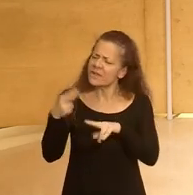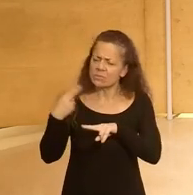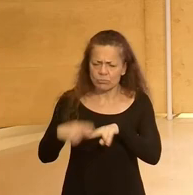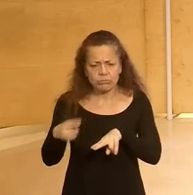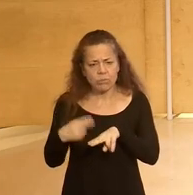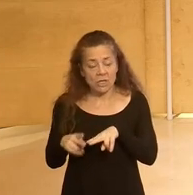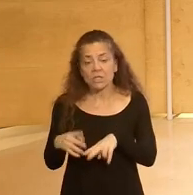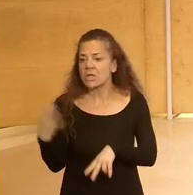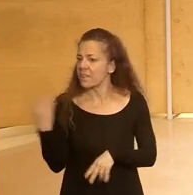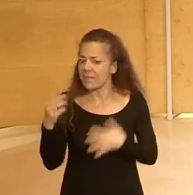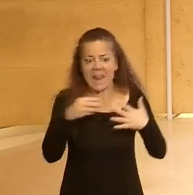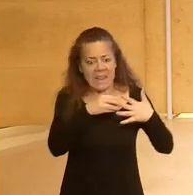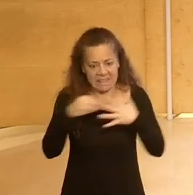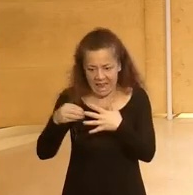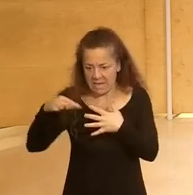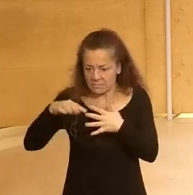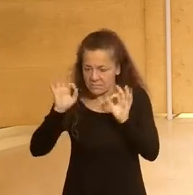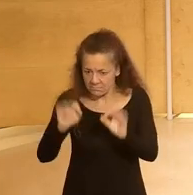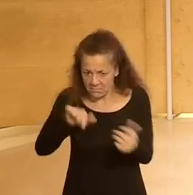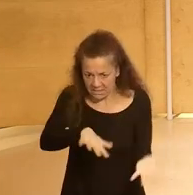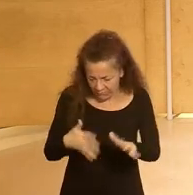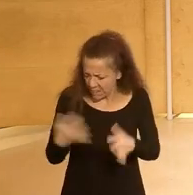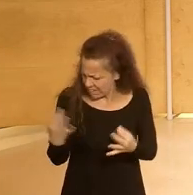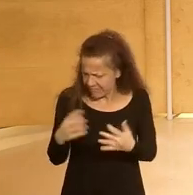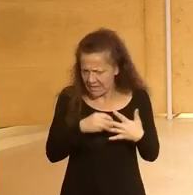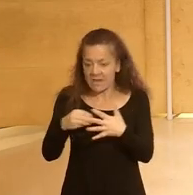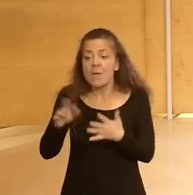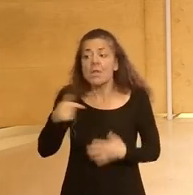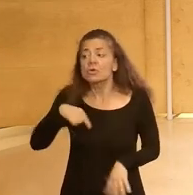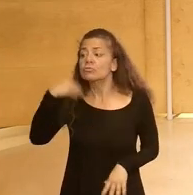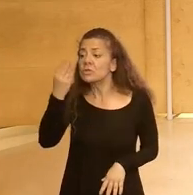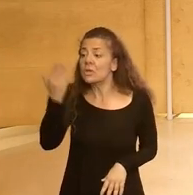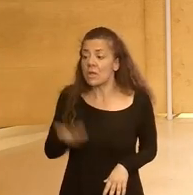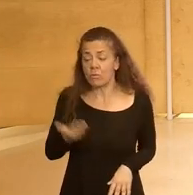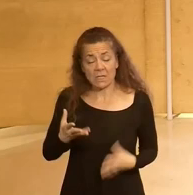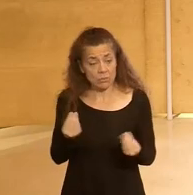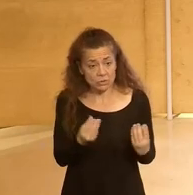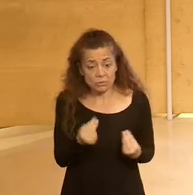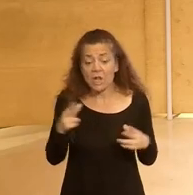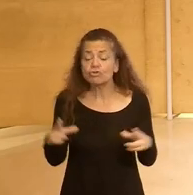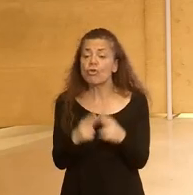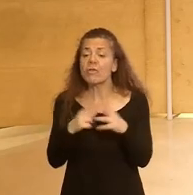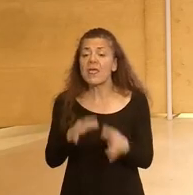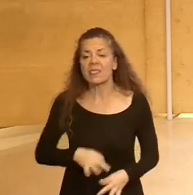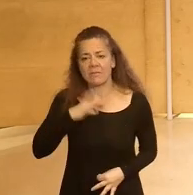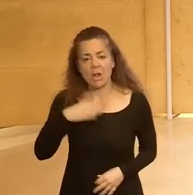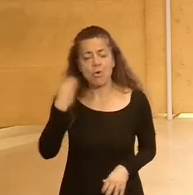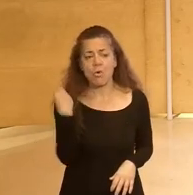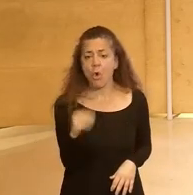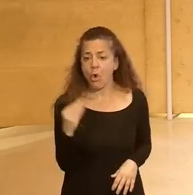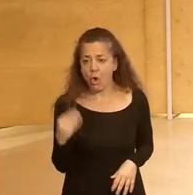tienen o sea tienen que liderar esta transformación pero yo creo que es importante muy importante que la sociedad civil que los jóvenes